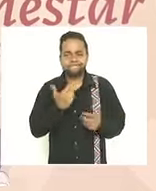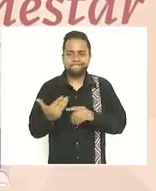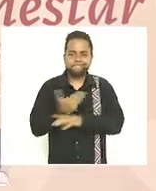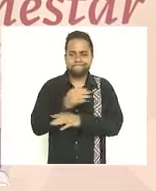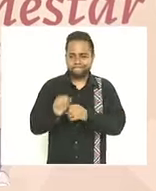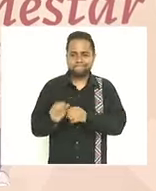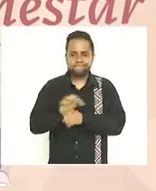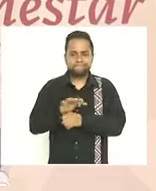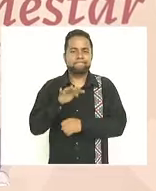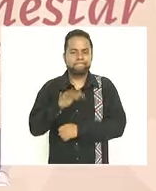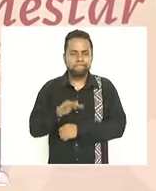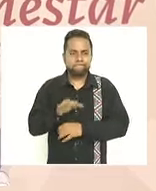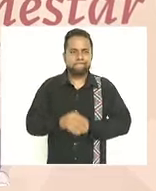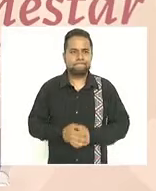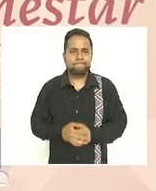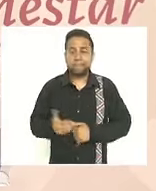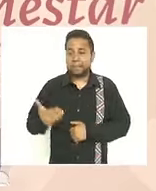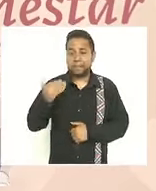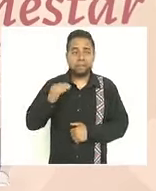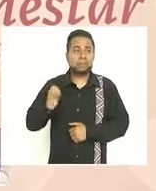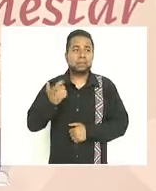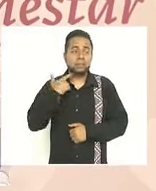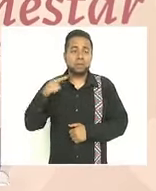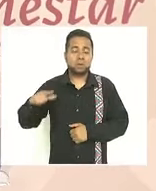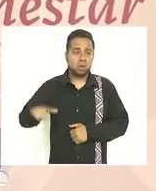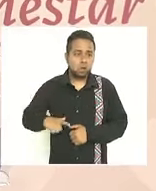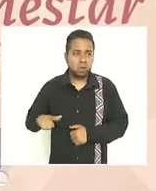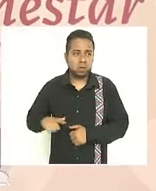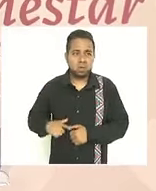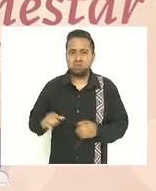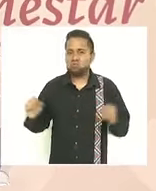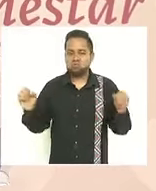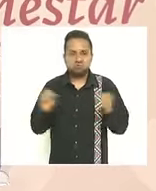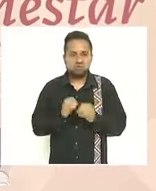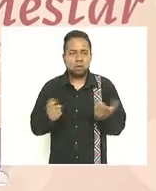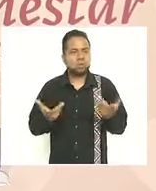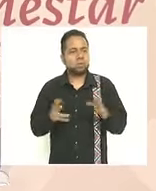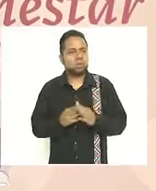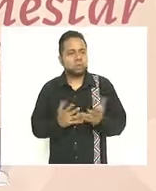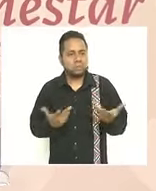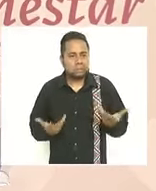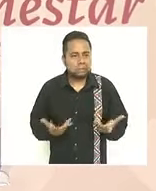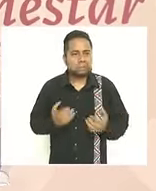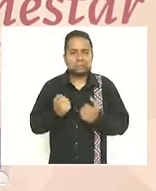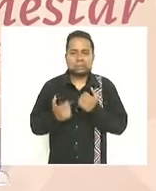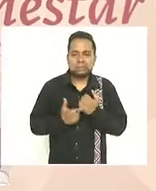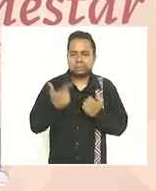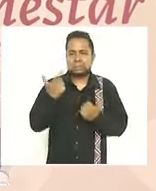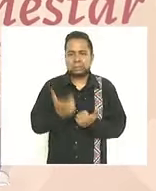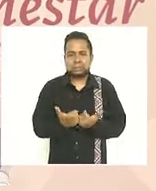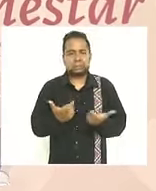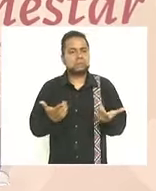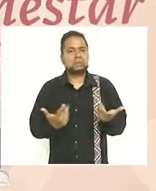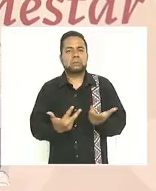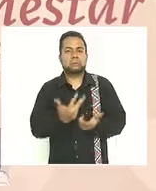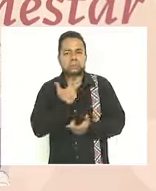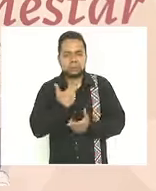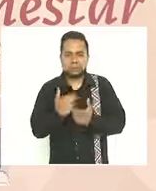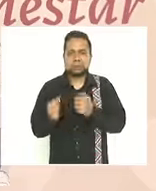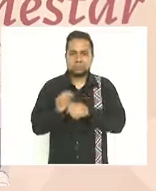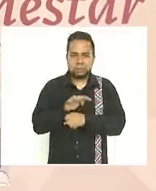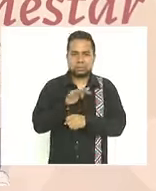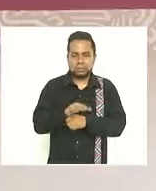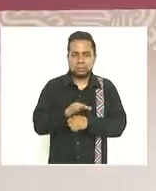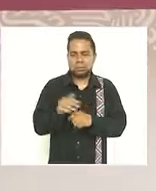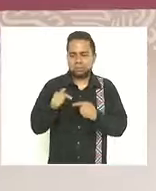pandemia ningún gobierno anterior había enfrentado una recesión de esta magnitud y